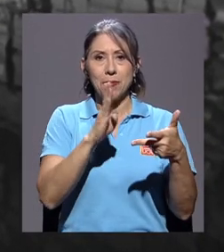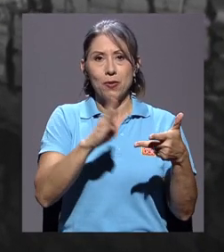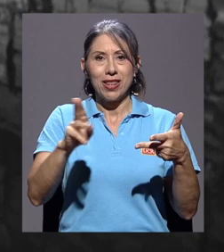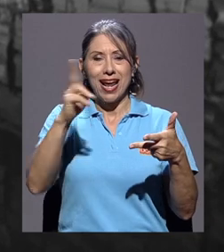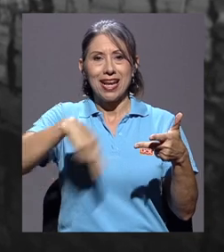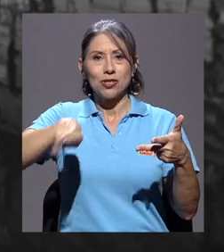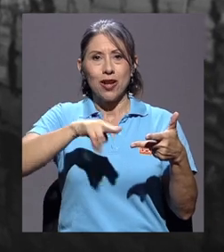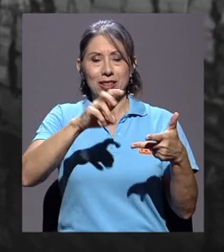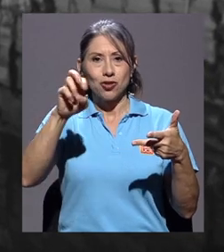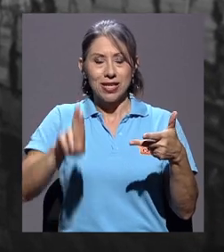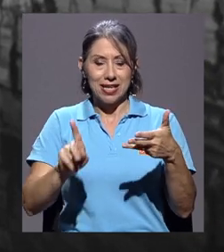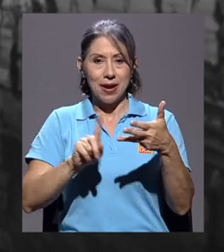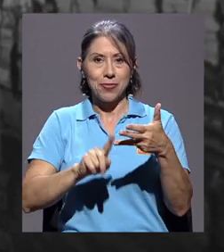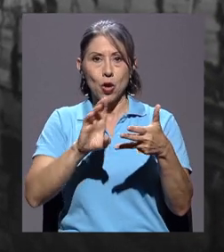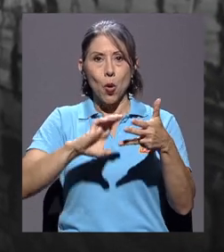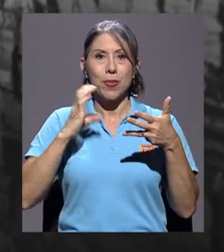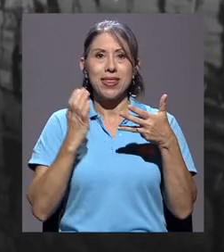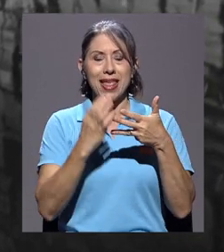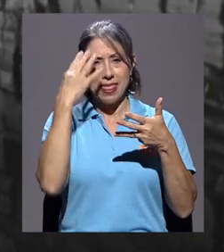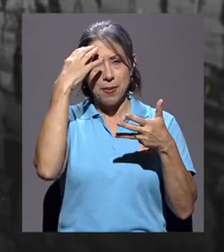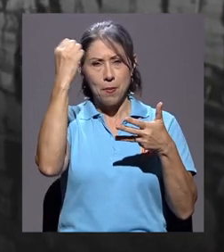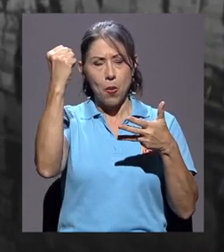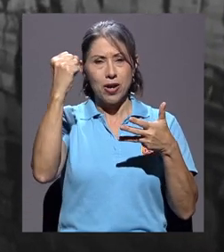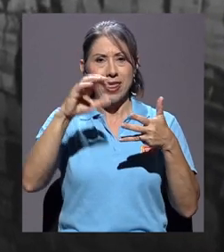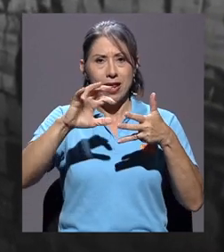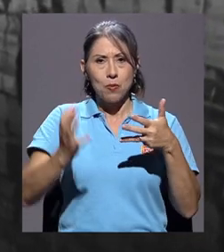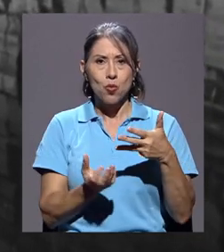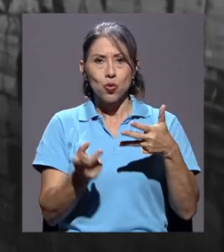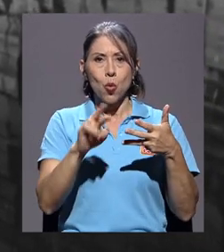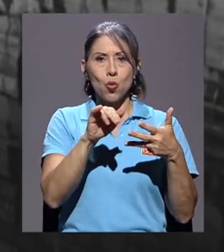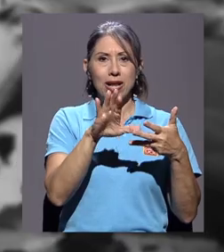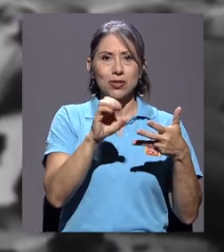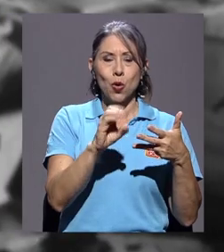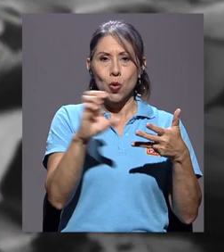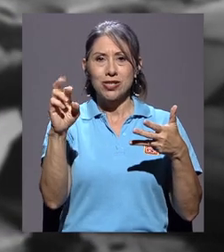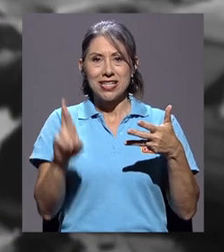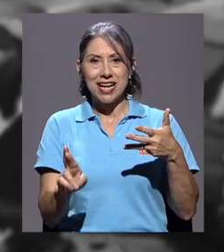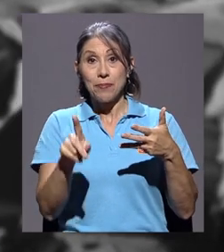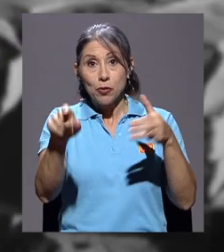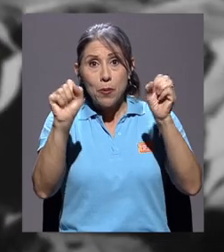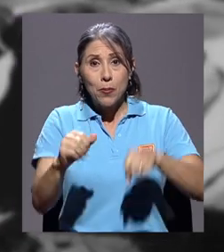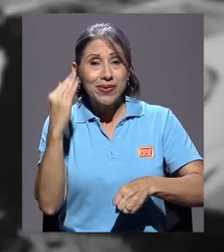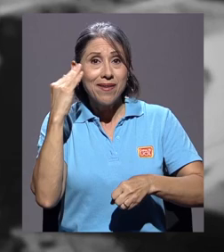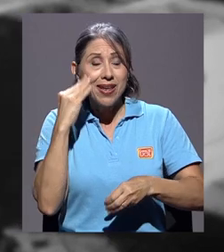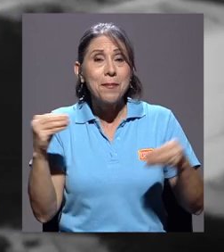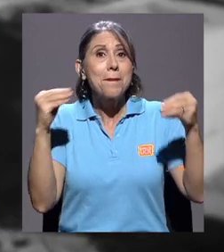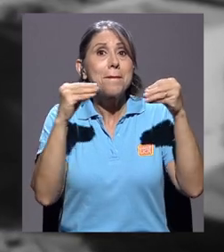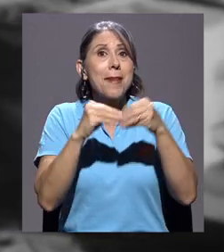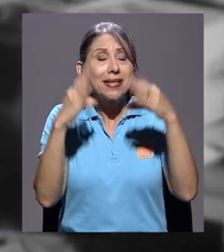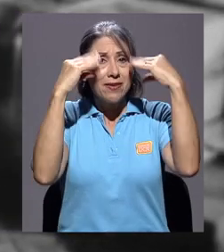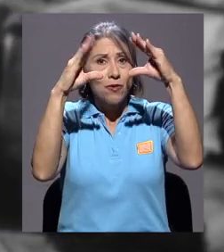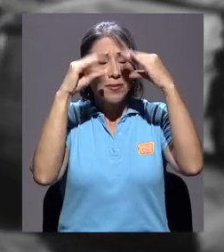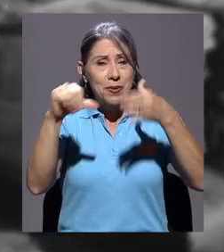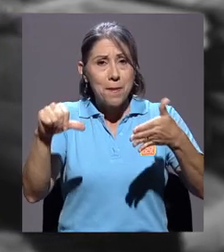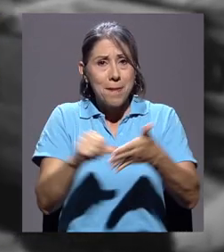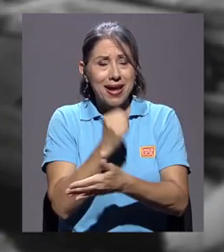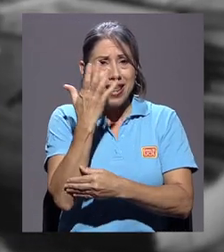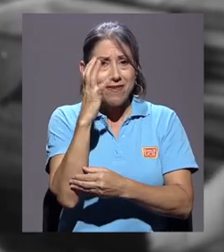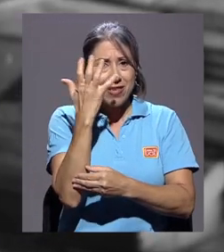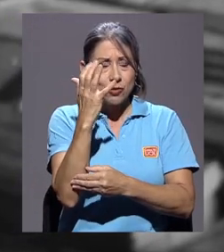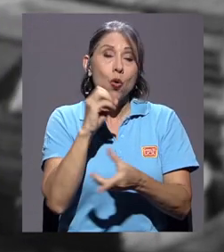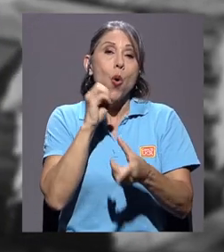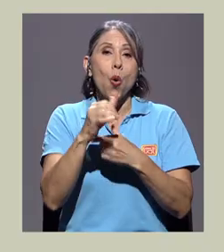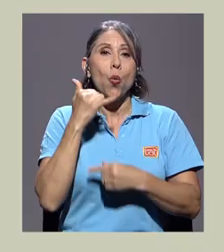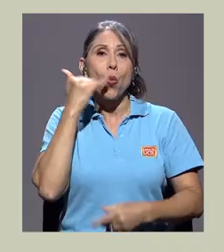Nacional de Costa Rica y el Comité de Memoria del Mundo Unesco Costa Rica. Usted puede conocer más detalles sobre biblioteca en exilio en su página de